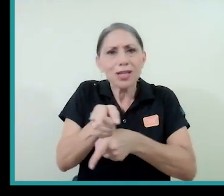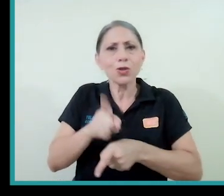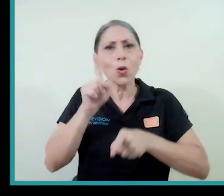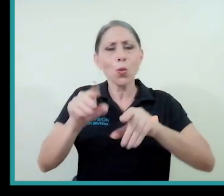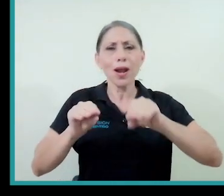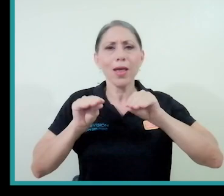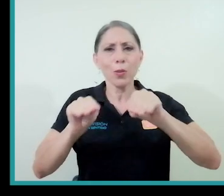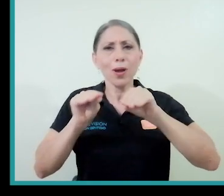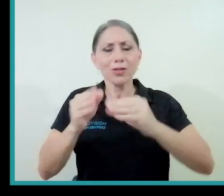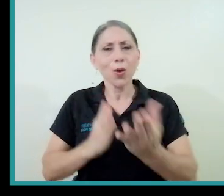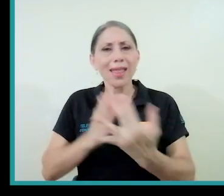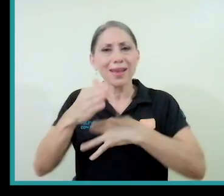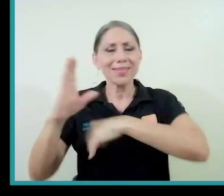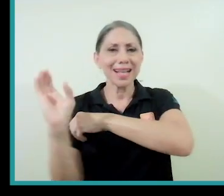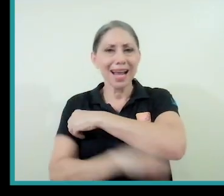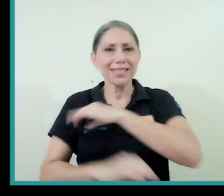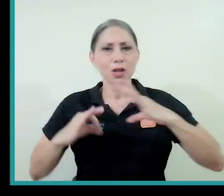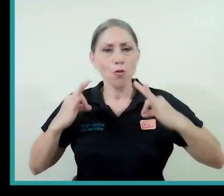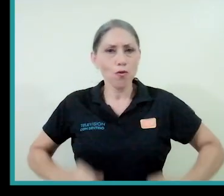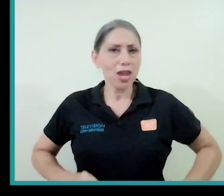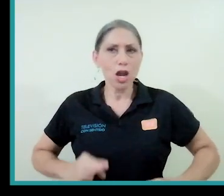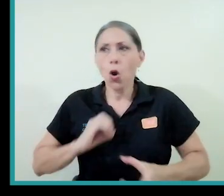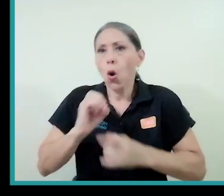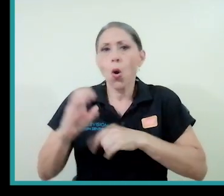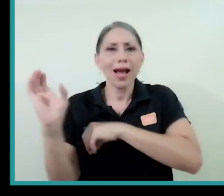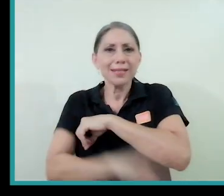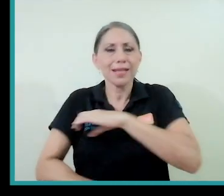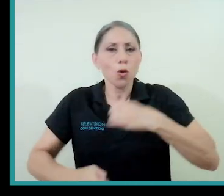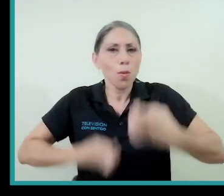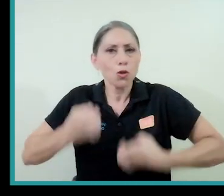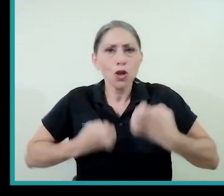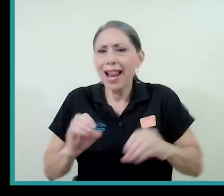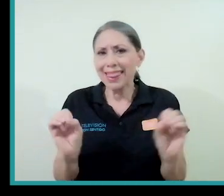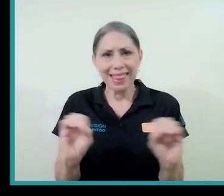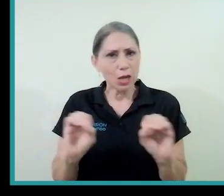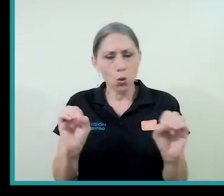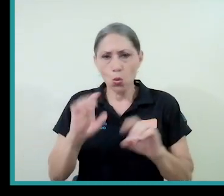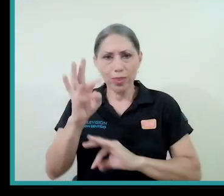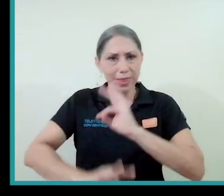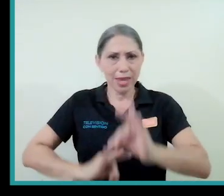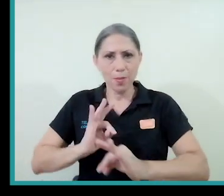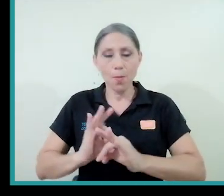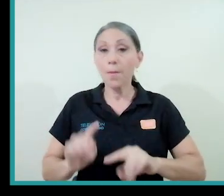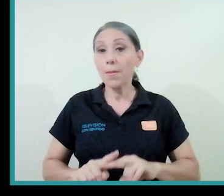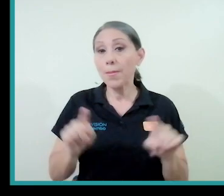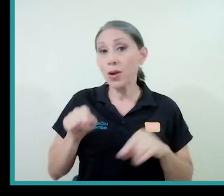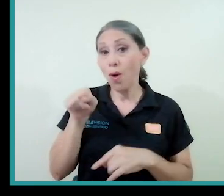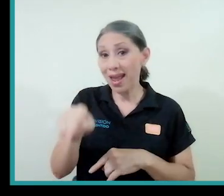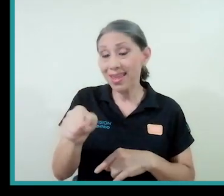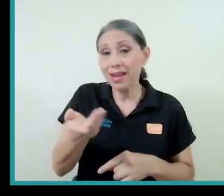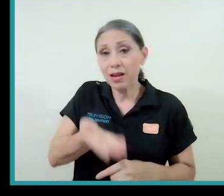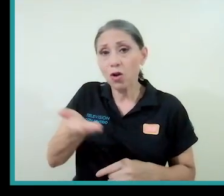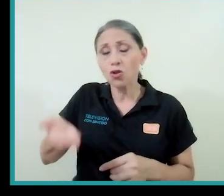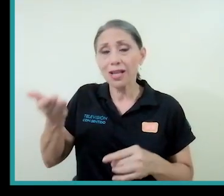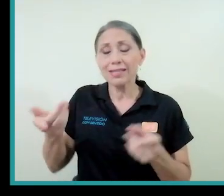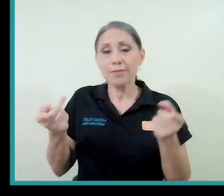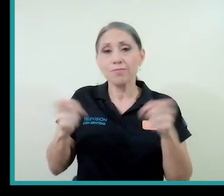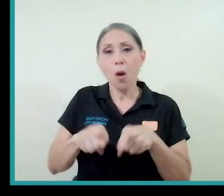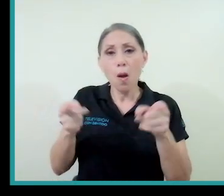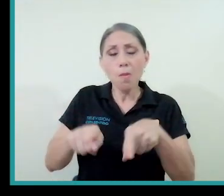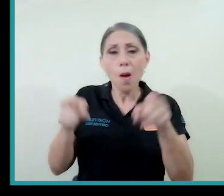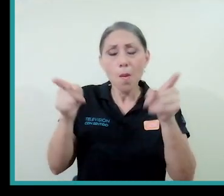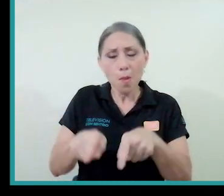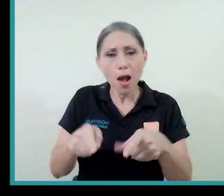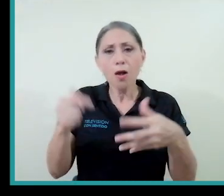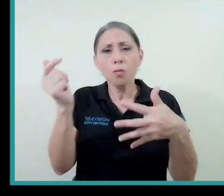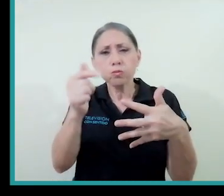o que la educación se hace a través del castigo físico o emocional o de ninguna índole, pero hay cosas ahí que se cruzan y que es